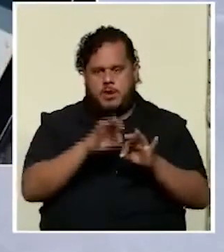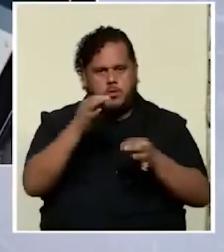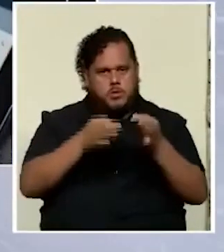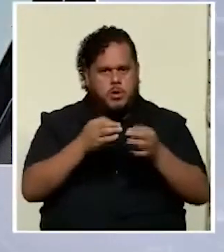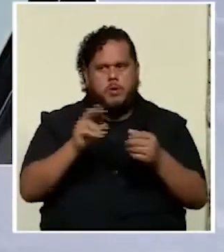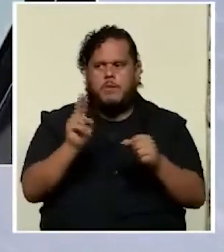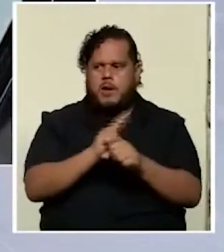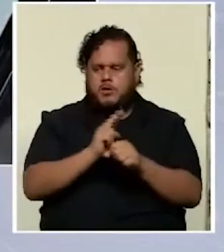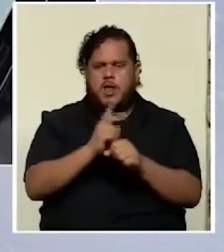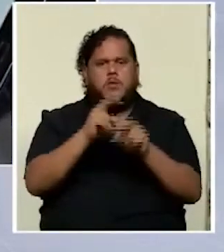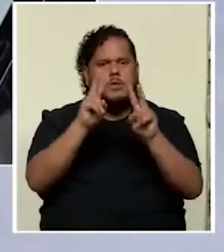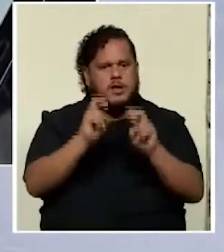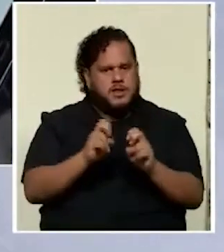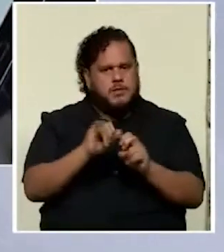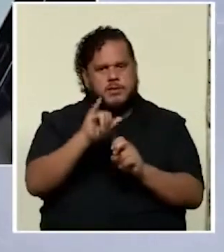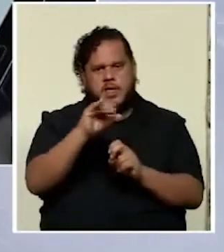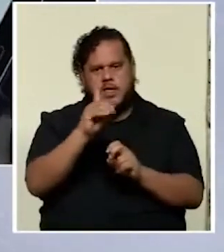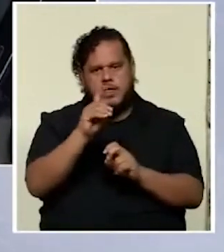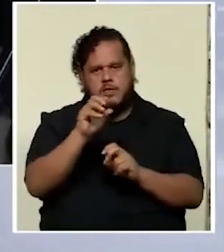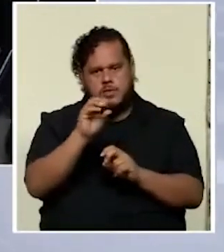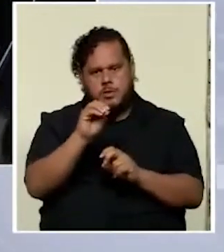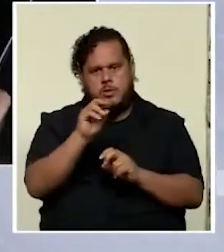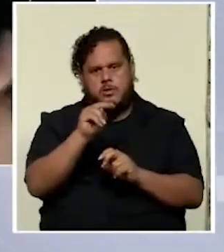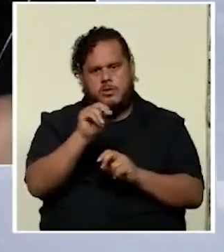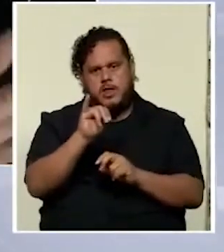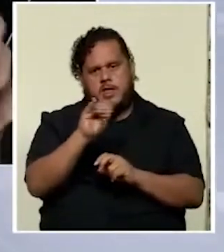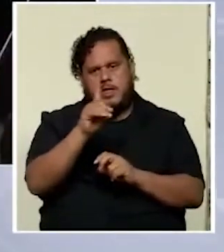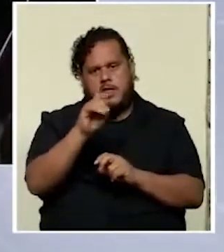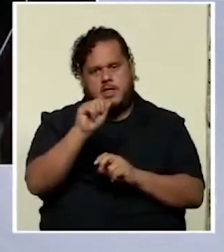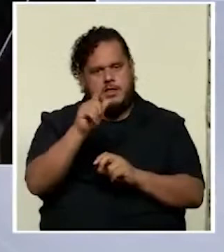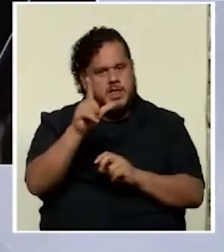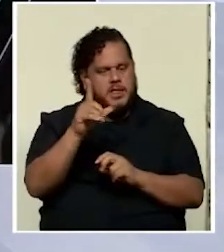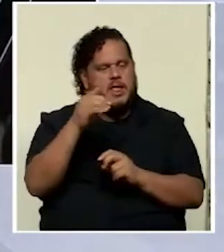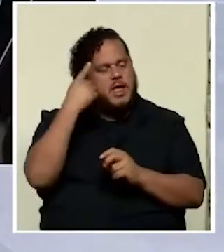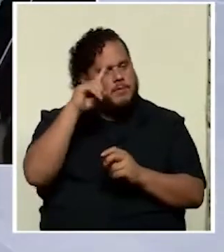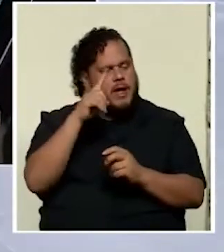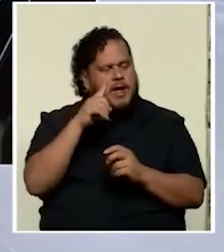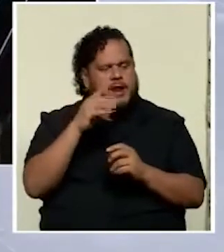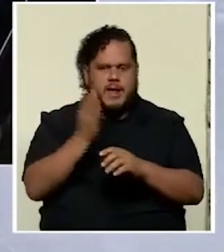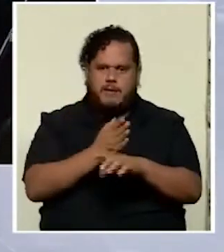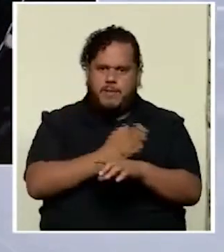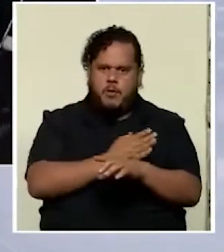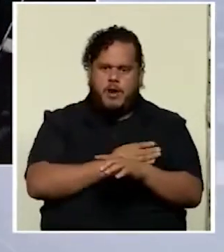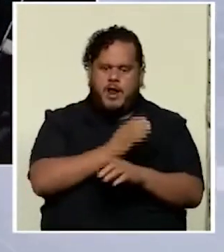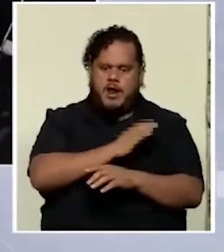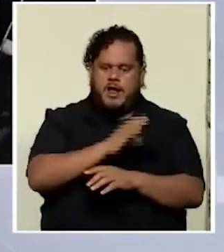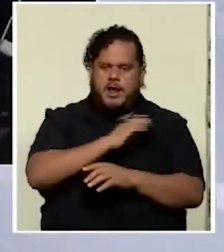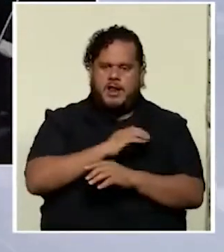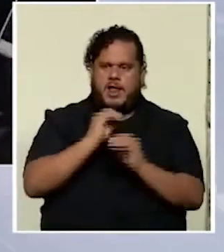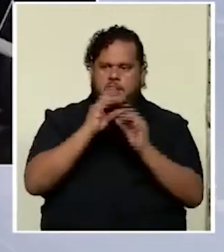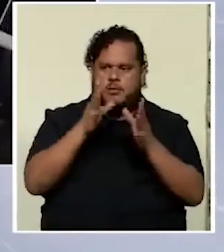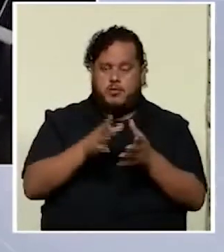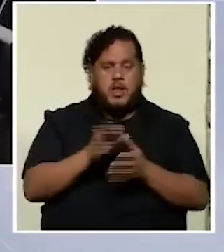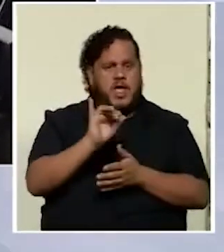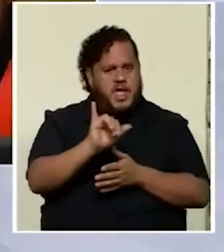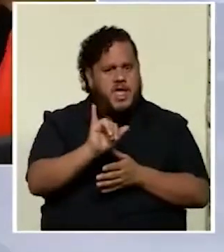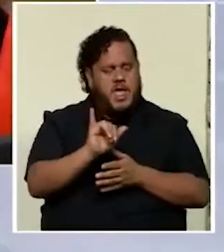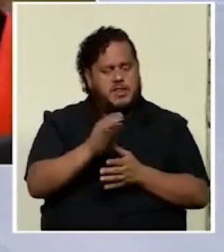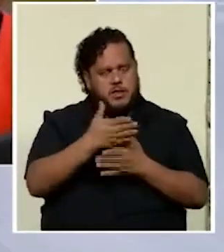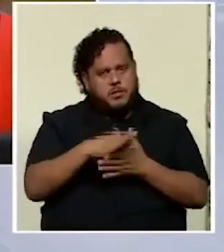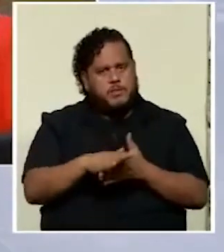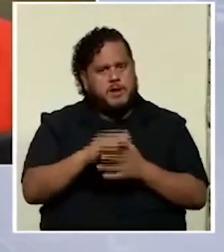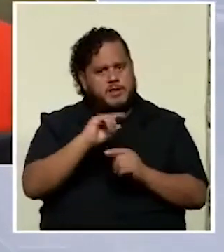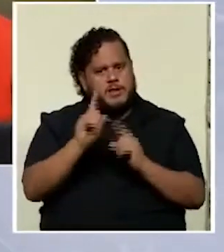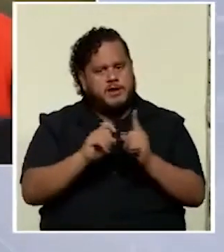a aplicar un examen de idoneidad para que elevemos la calidad de quienes van a las aulas esas son parte de las preguntas Ernesto